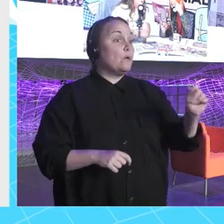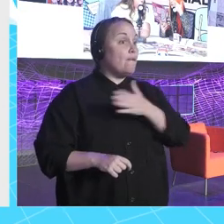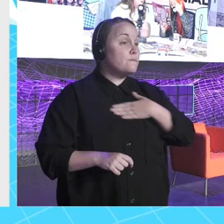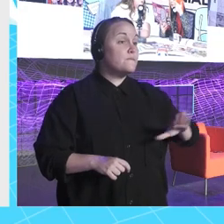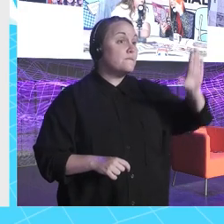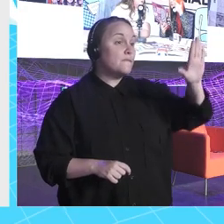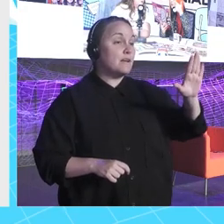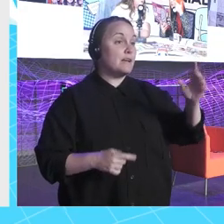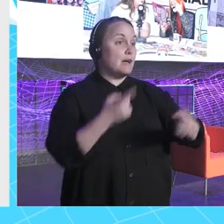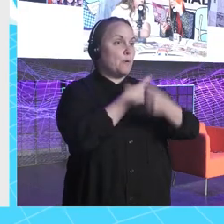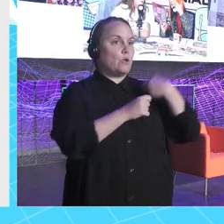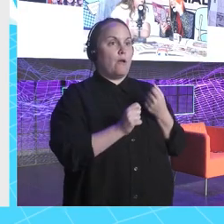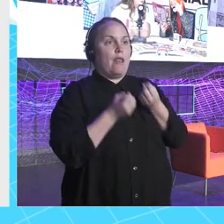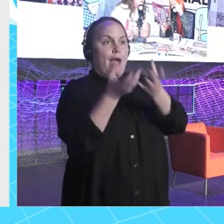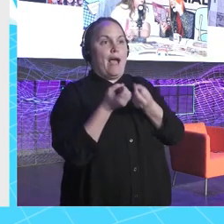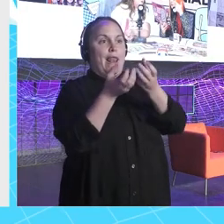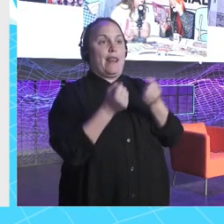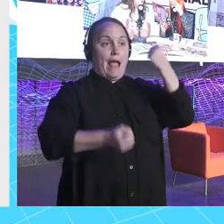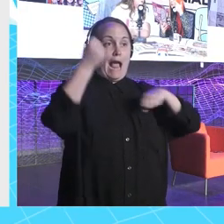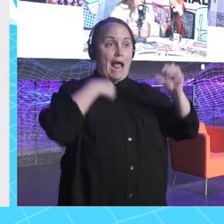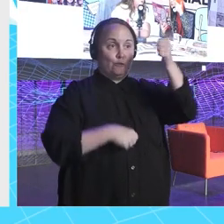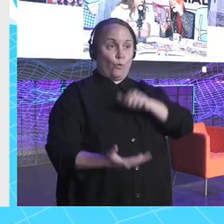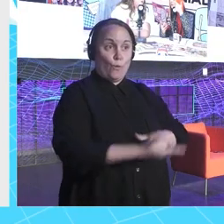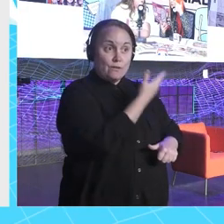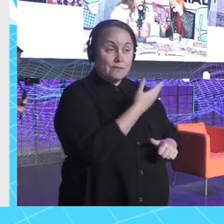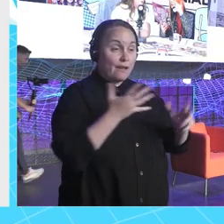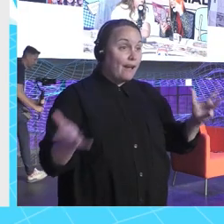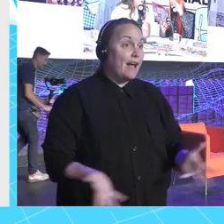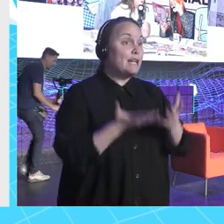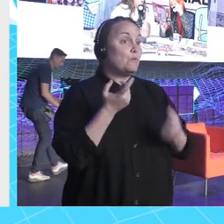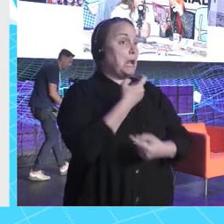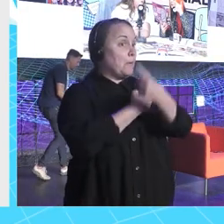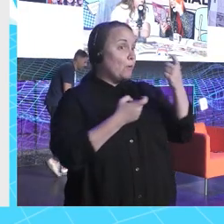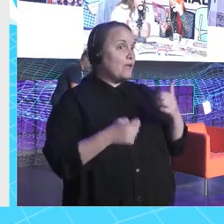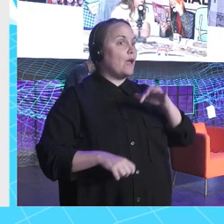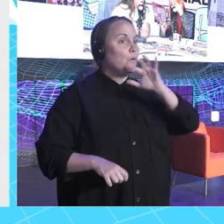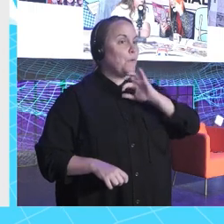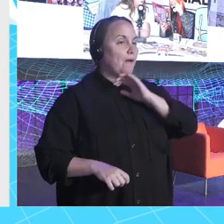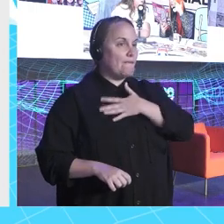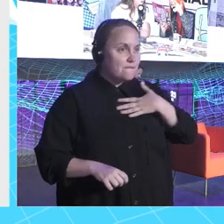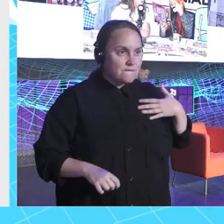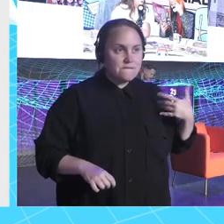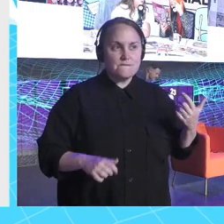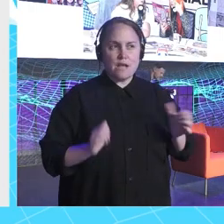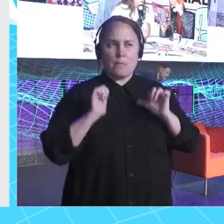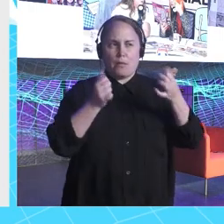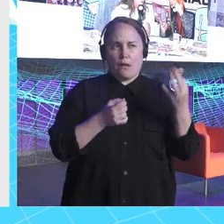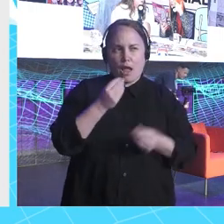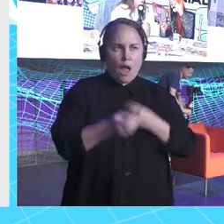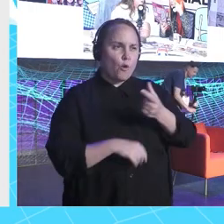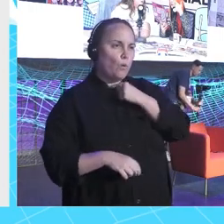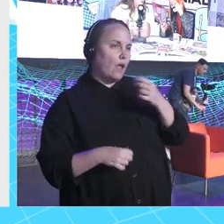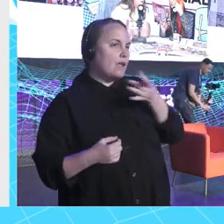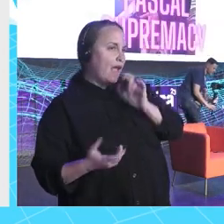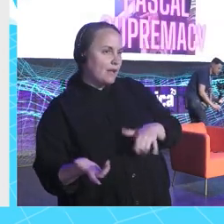alguien quiere hacer alguna pregunta, porque yo, bla, bla, Pedro Pascal. Que alguien se anime una preguntilla. ¿Tenéis una curiosidad? ¿Cómo empiezo? ¿Qué hago? ¿Me gusta no sé